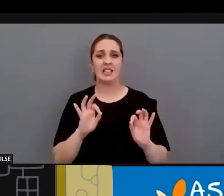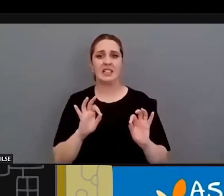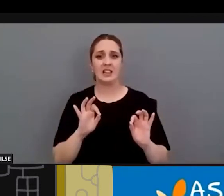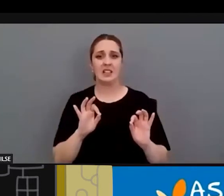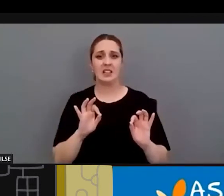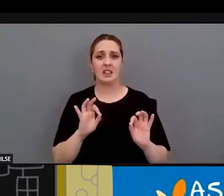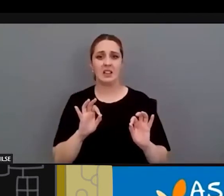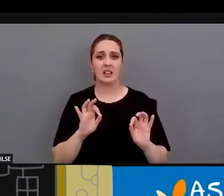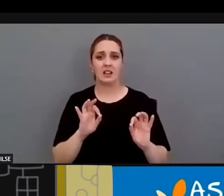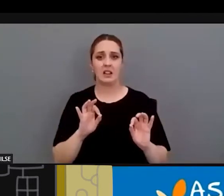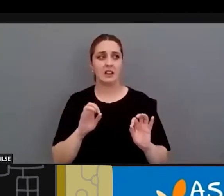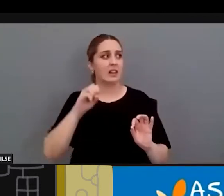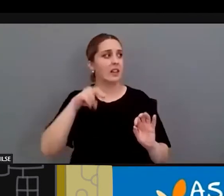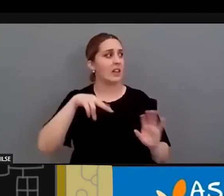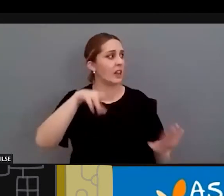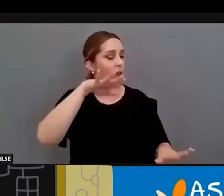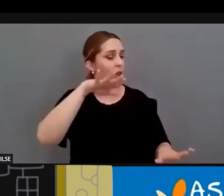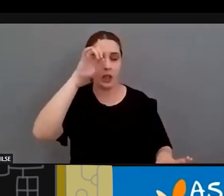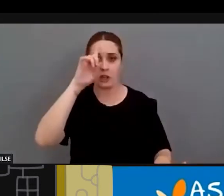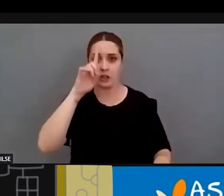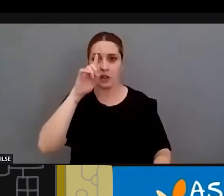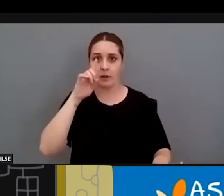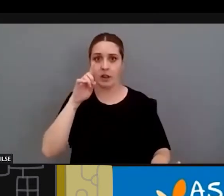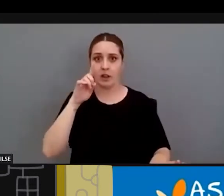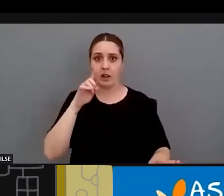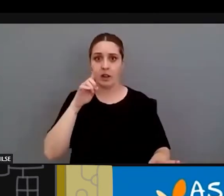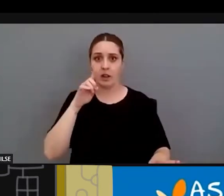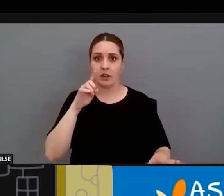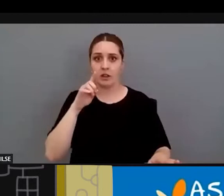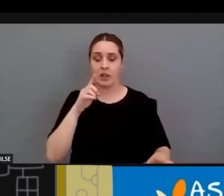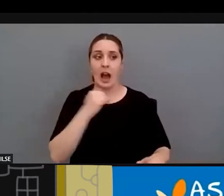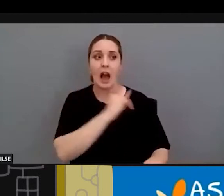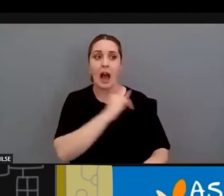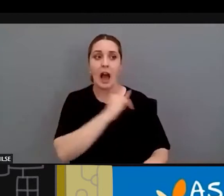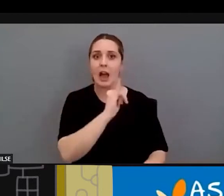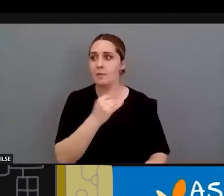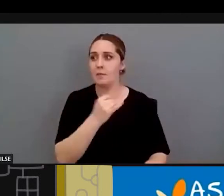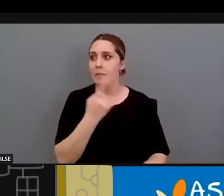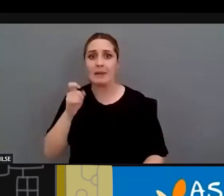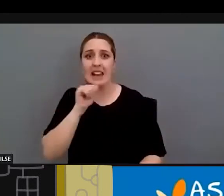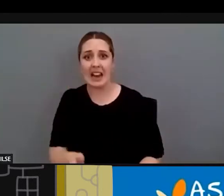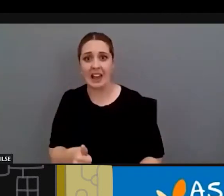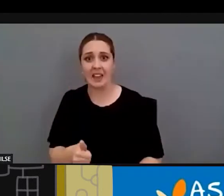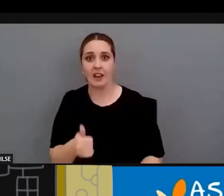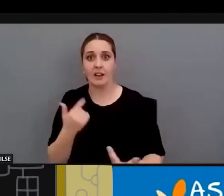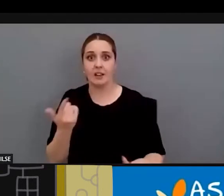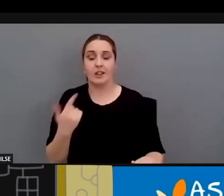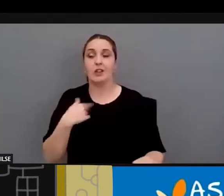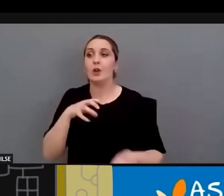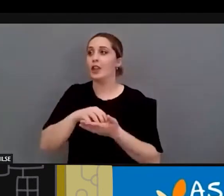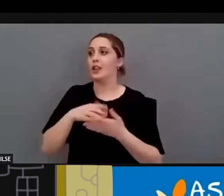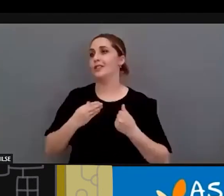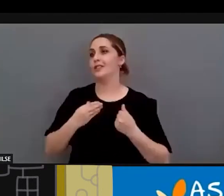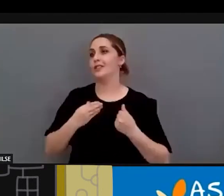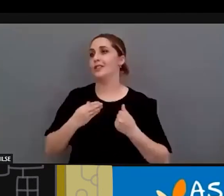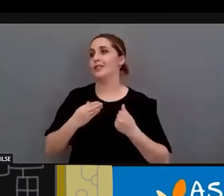sabe dónde están? las ponen y no informan de dónde están con lo cual tú vas al centro de salud que te